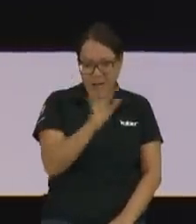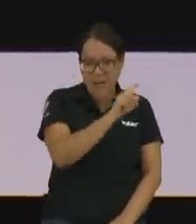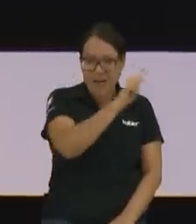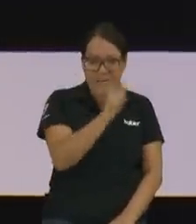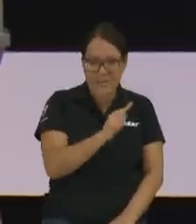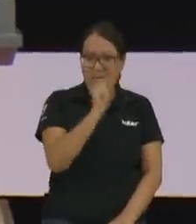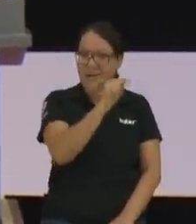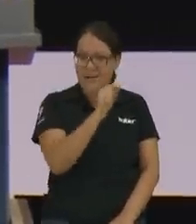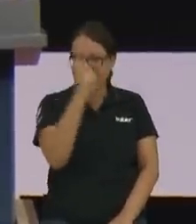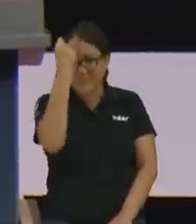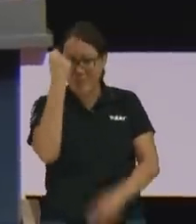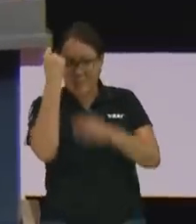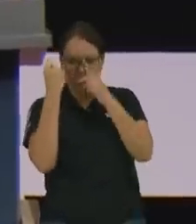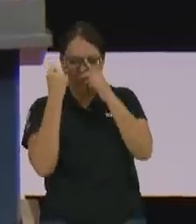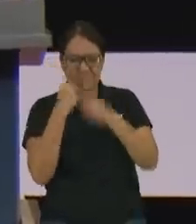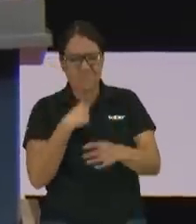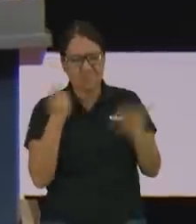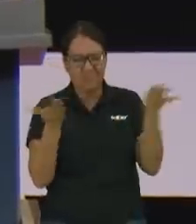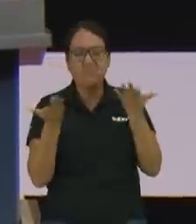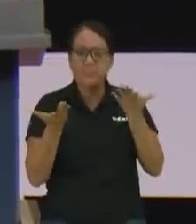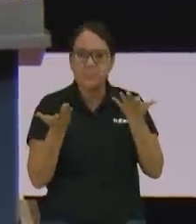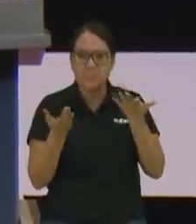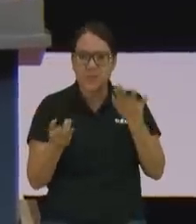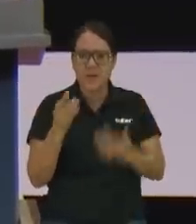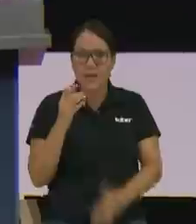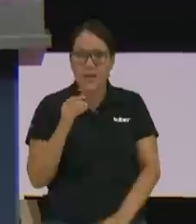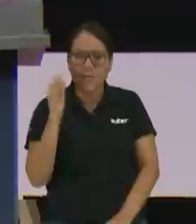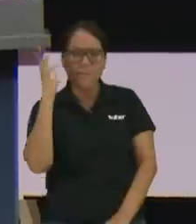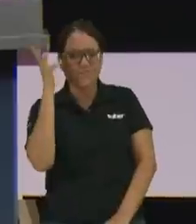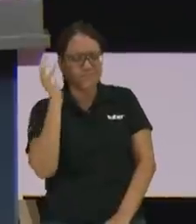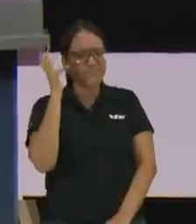pues utilizaban la música.